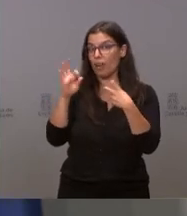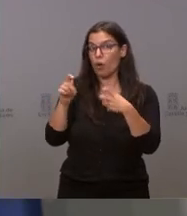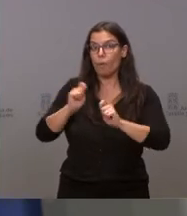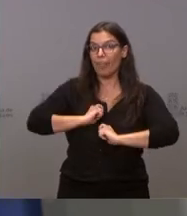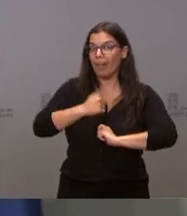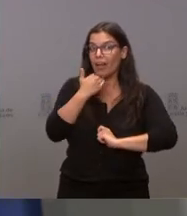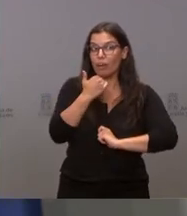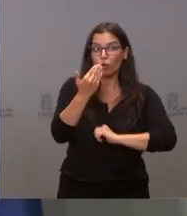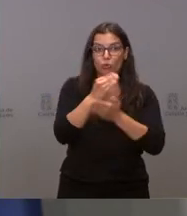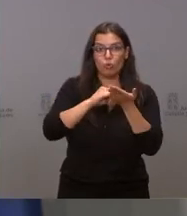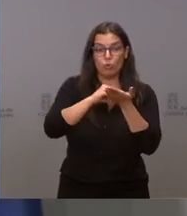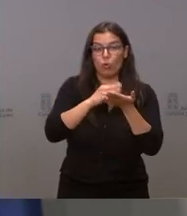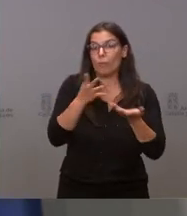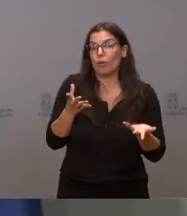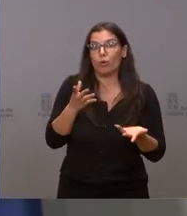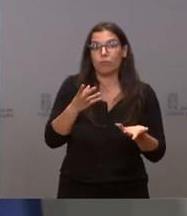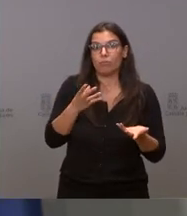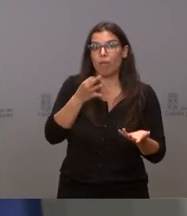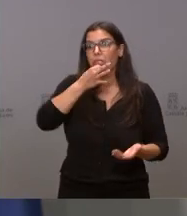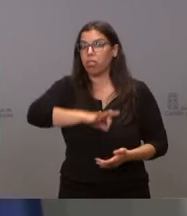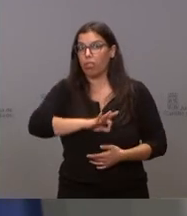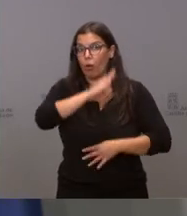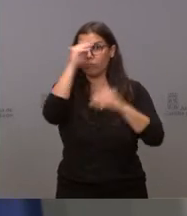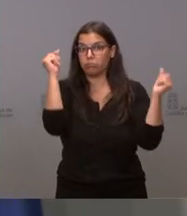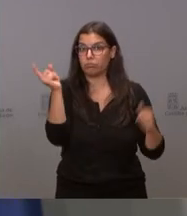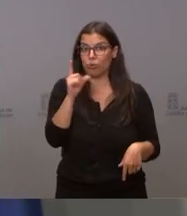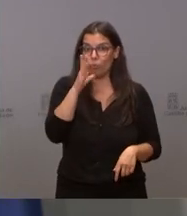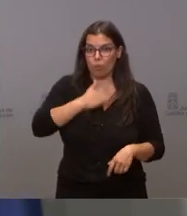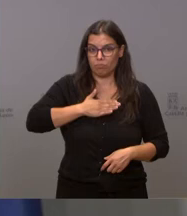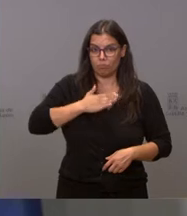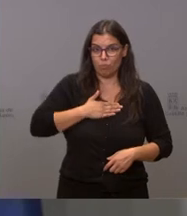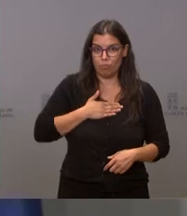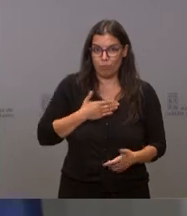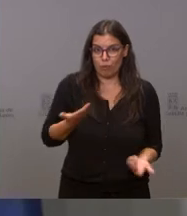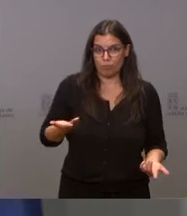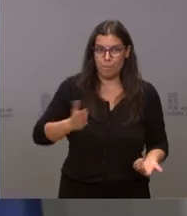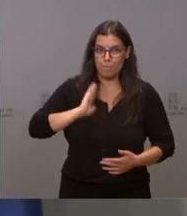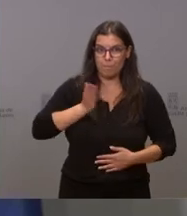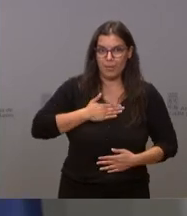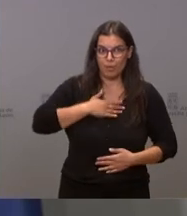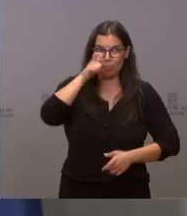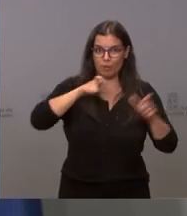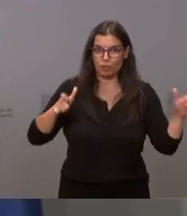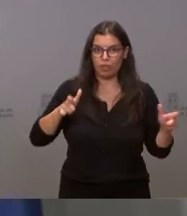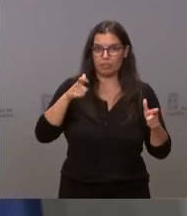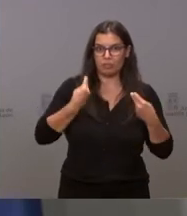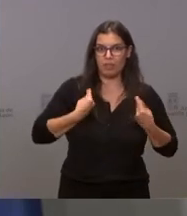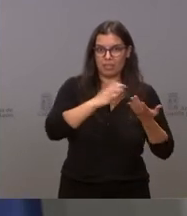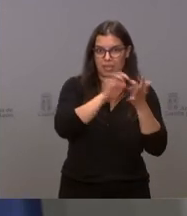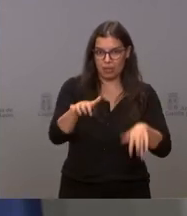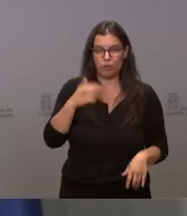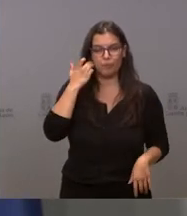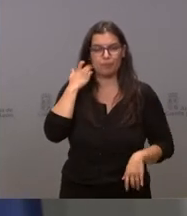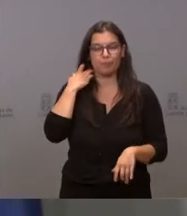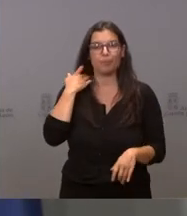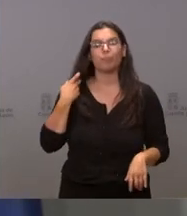lo que no vamos a hacer naturalmente es renunciar a aquello que es de los ciudadanos de nuestra comunidad. Si el